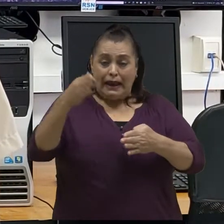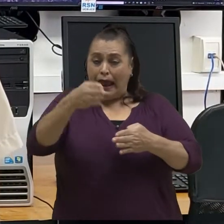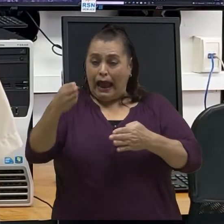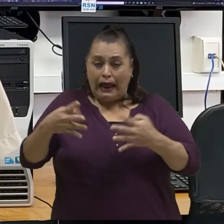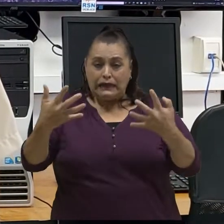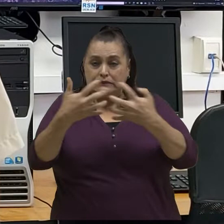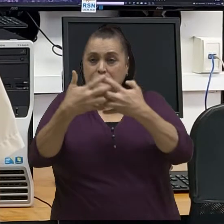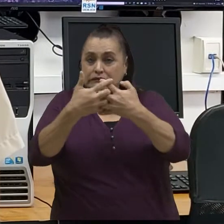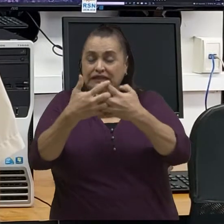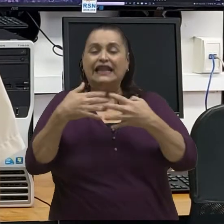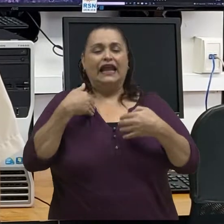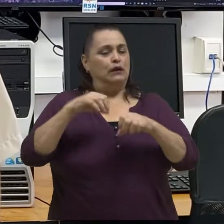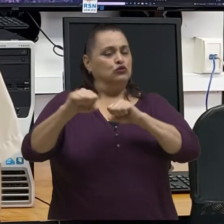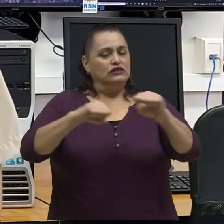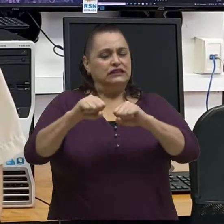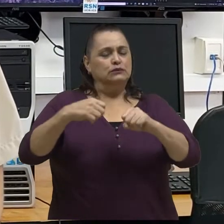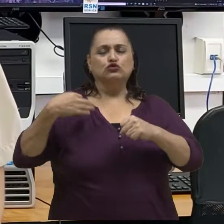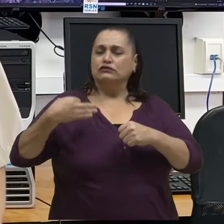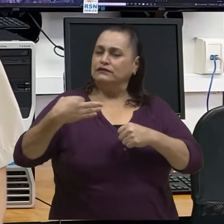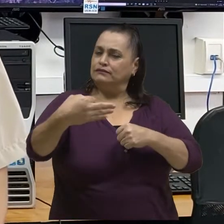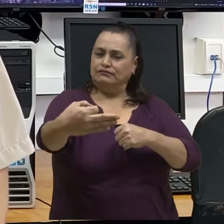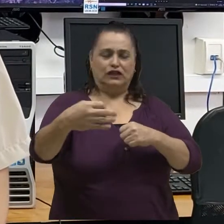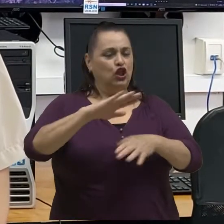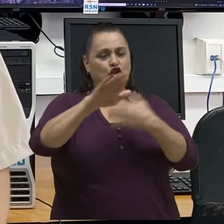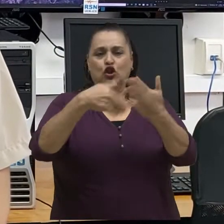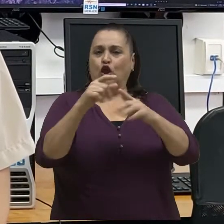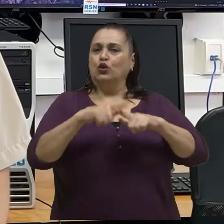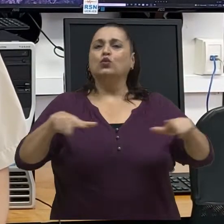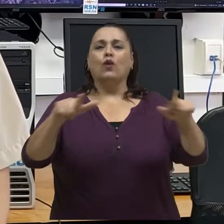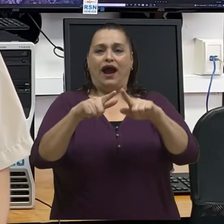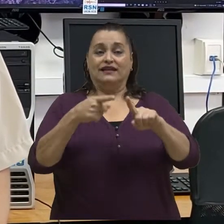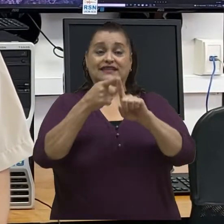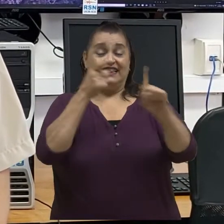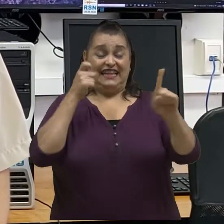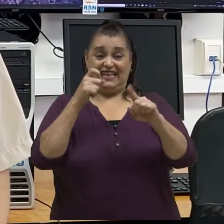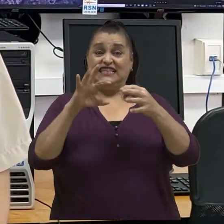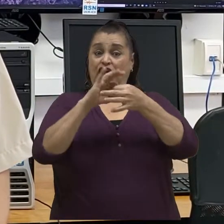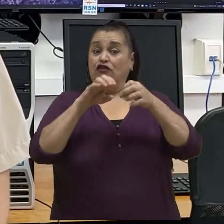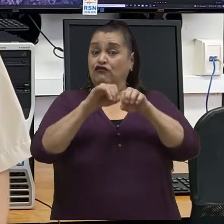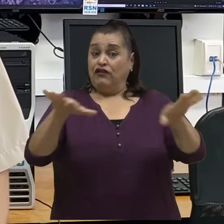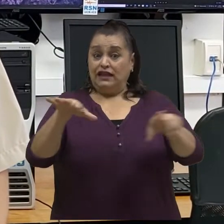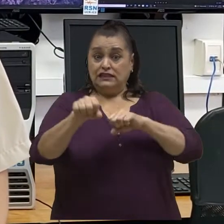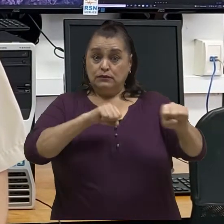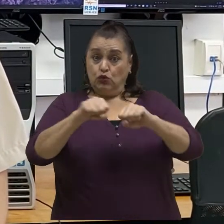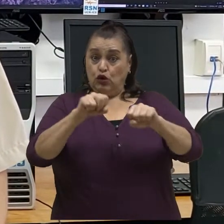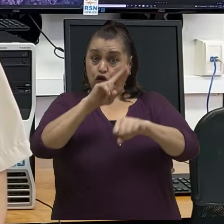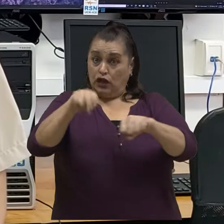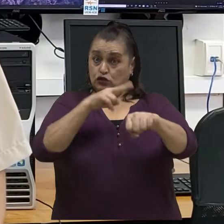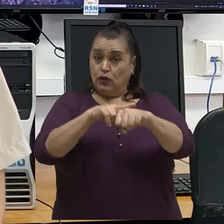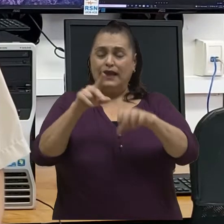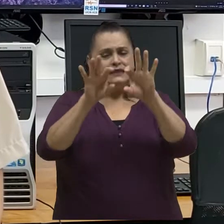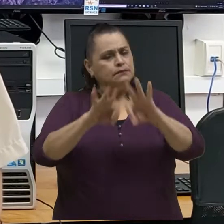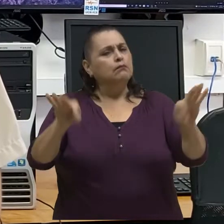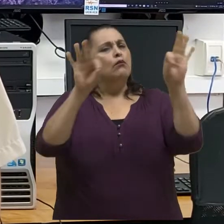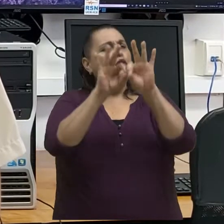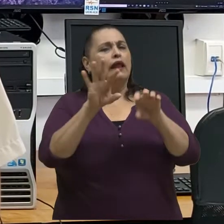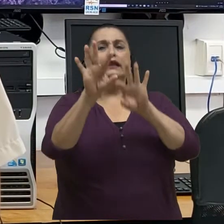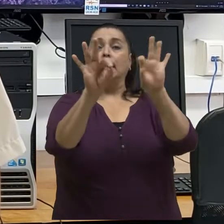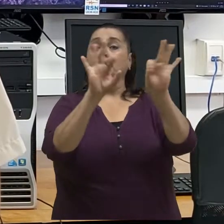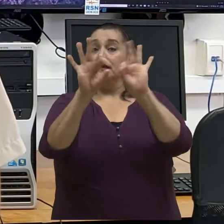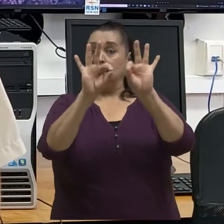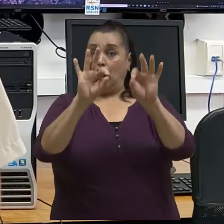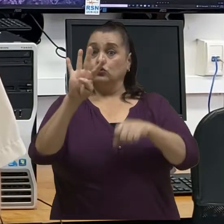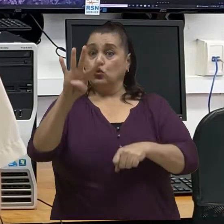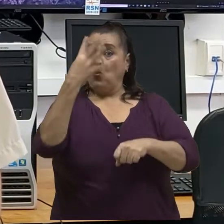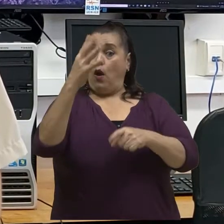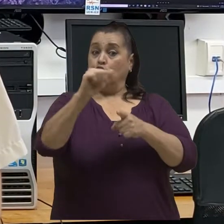interactúan, tenemos sismos en todo momento y en todo lugar. Por eso, desde la Red Simulógica Nacional, nos parece importante invitarlos